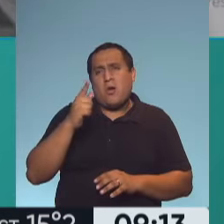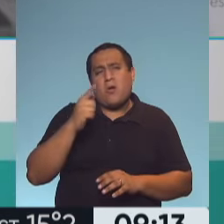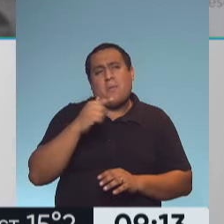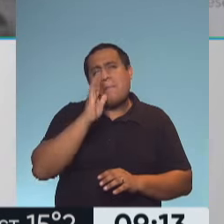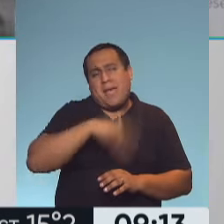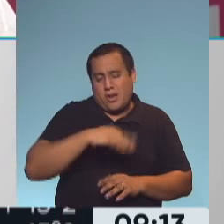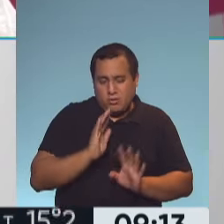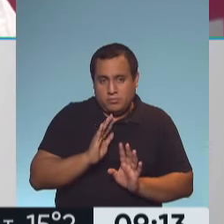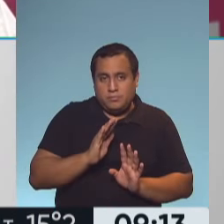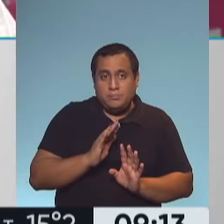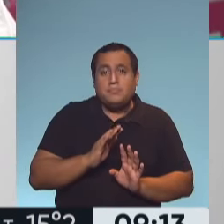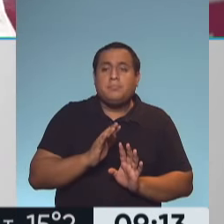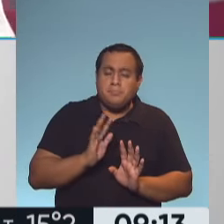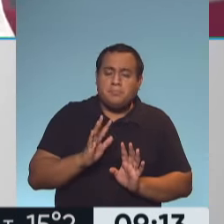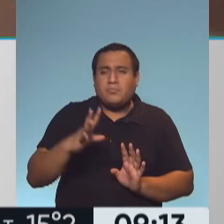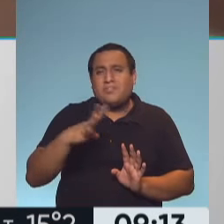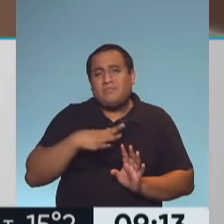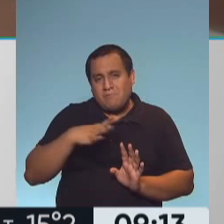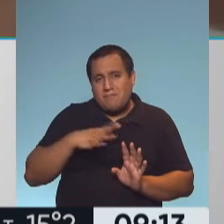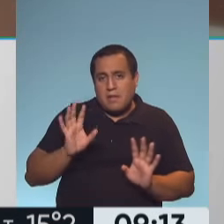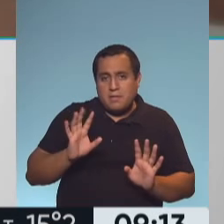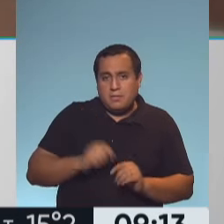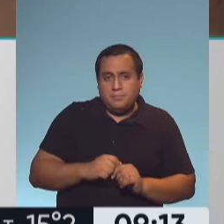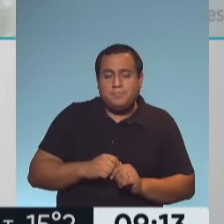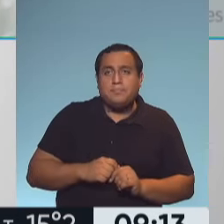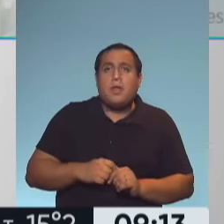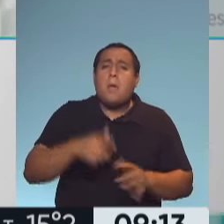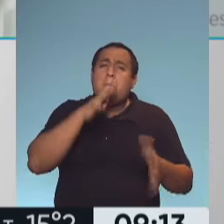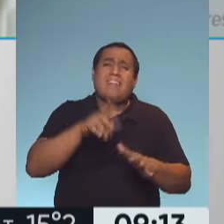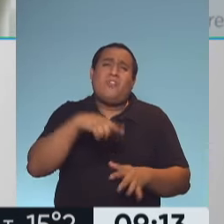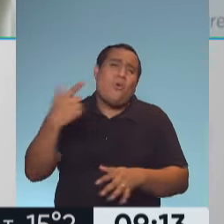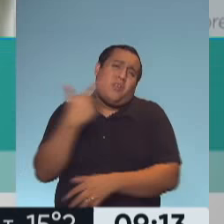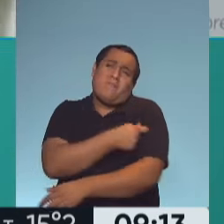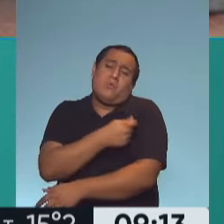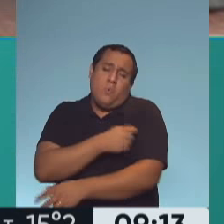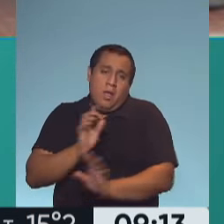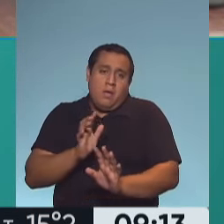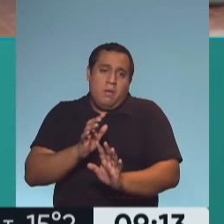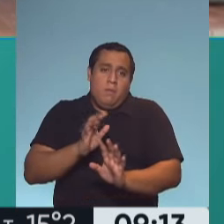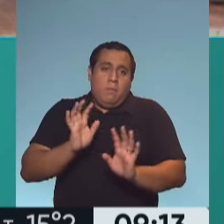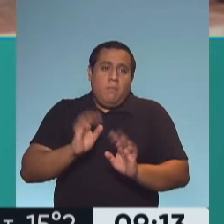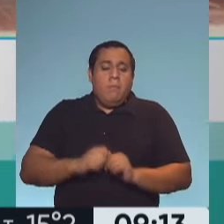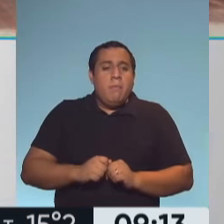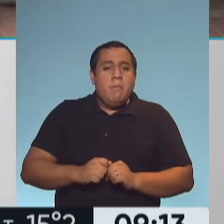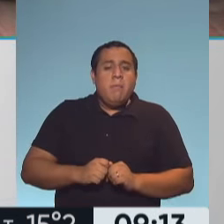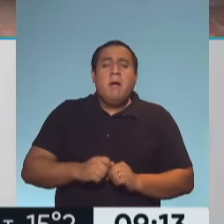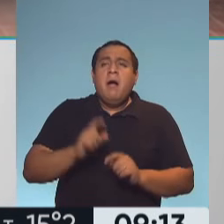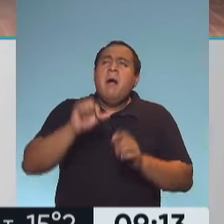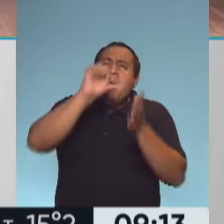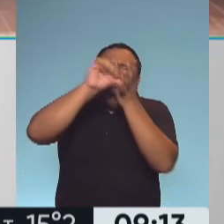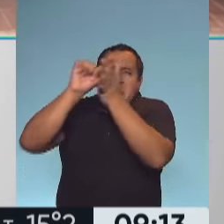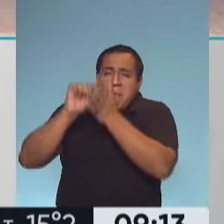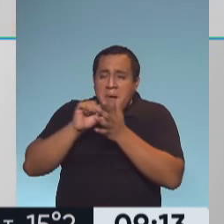que parece tener una frecuencia similar que otras vacunas. A pesar de todo esto, y por una precaución mayor, en algunos